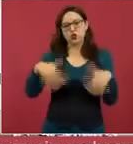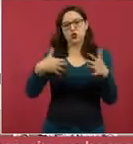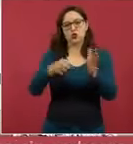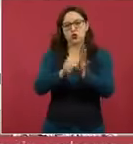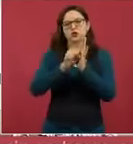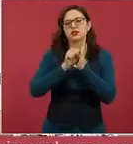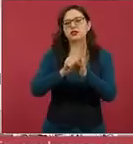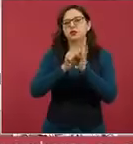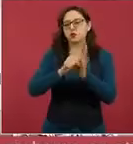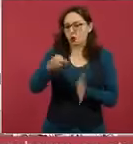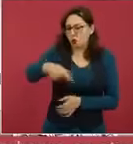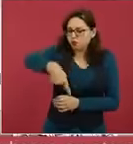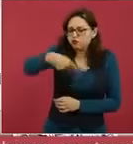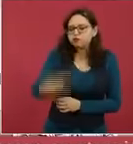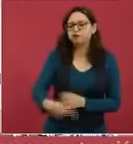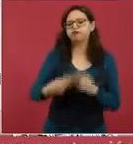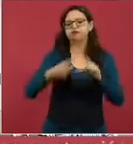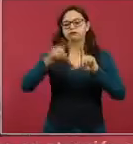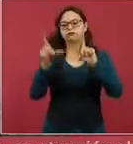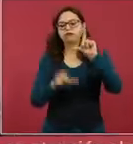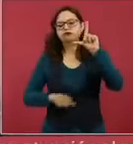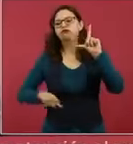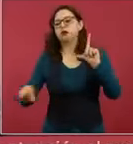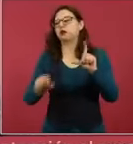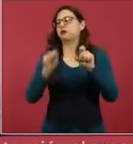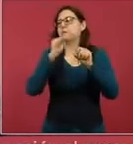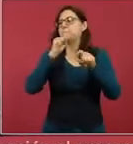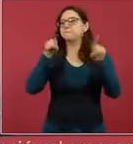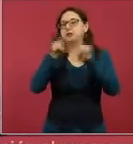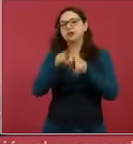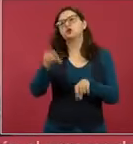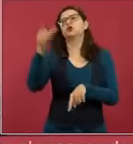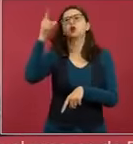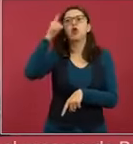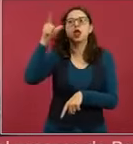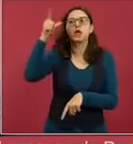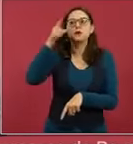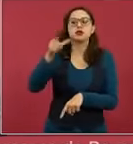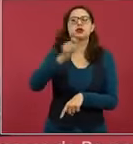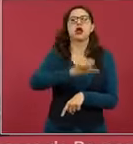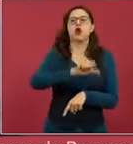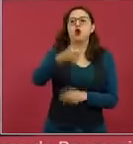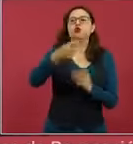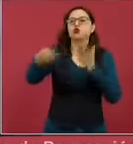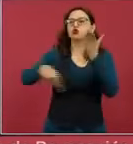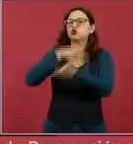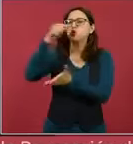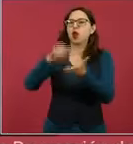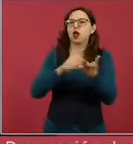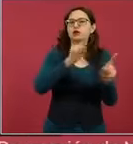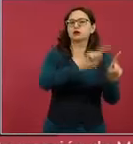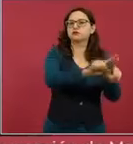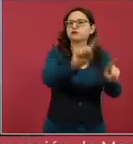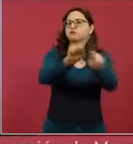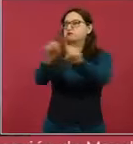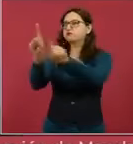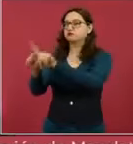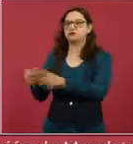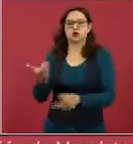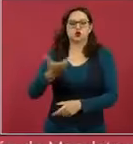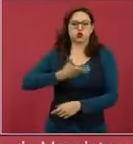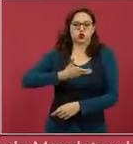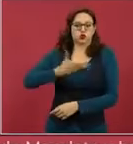villa, como otros sitios históricos importantes, el Zócalo.